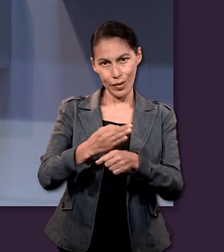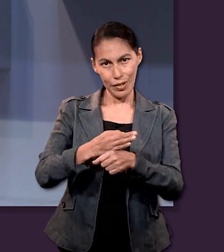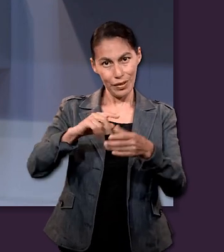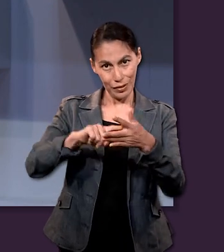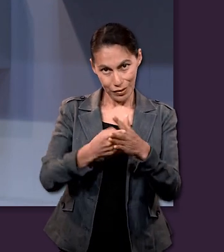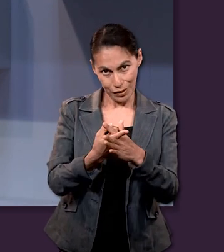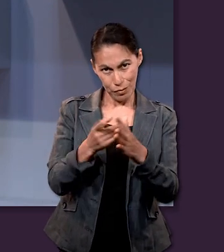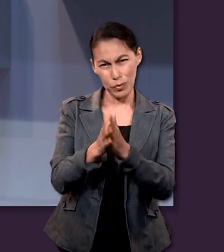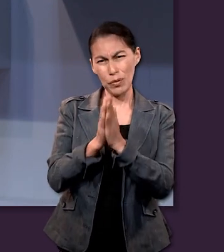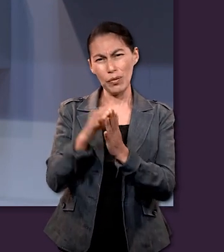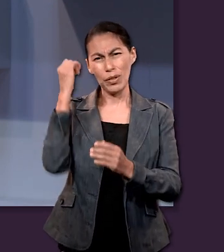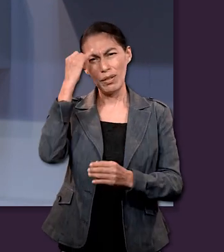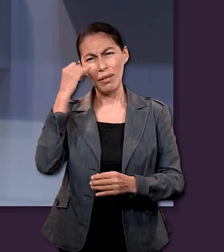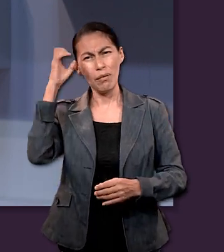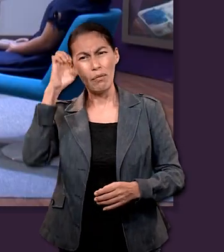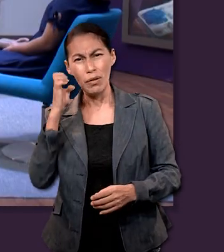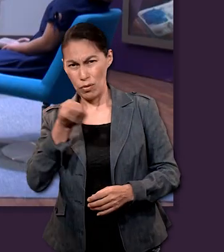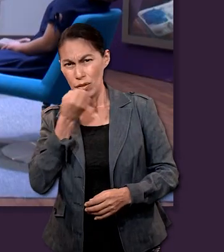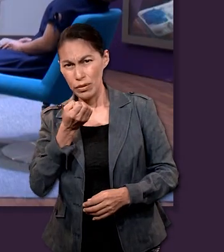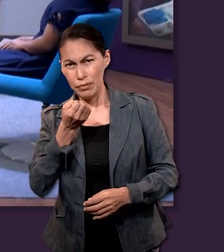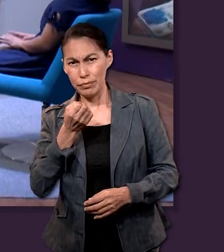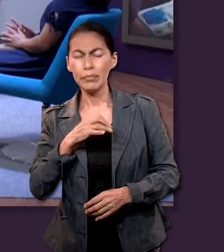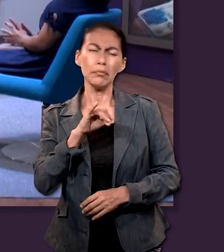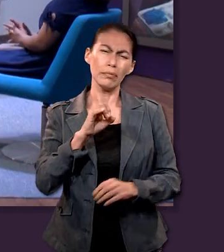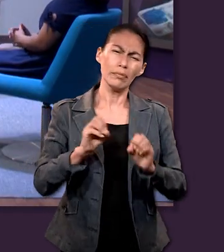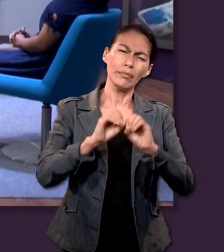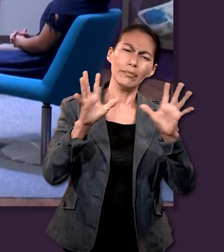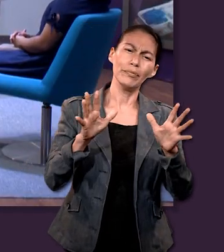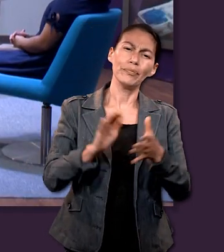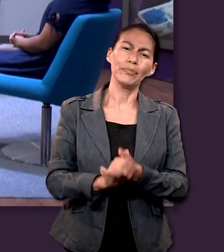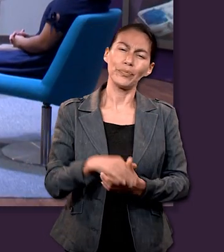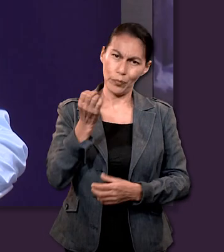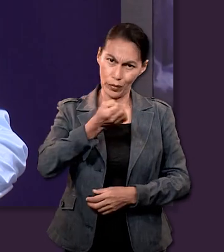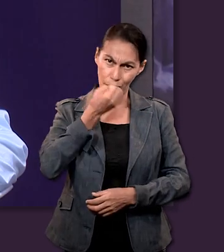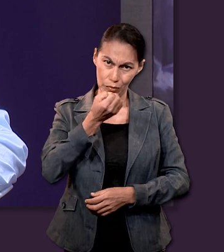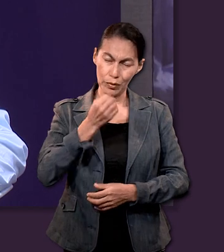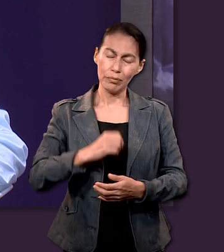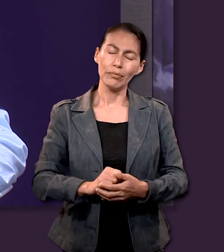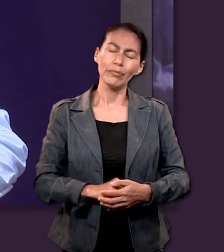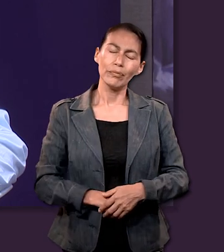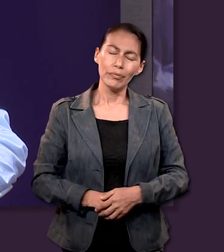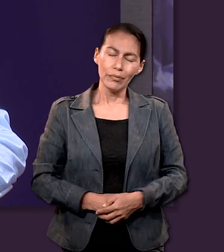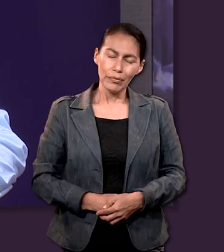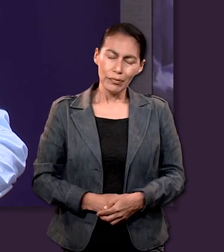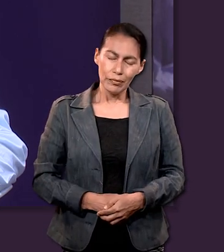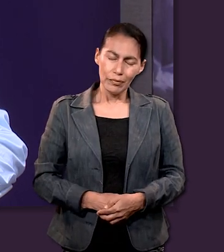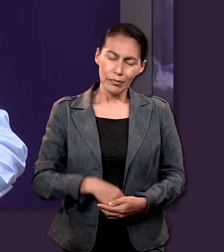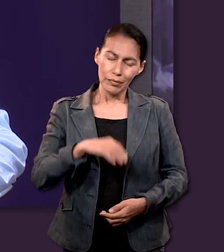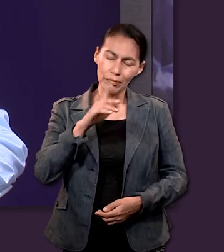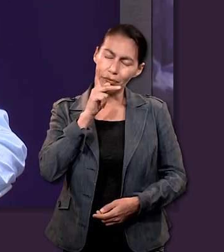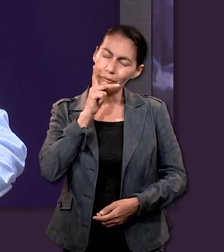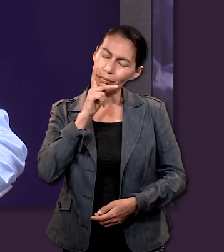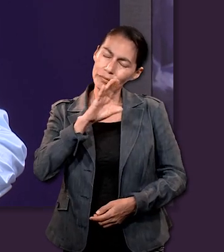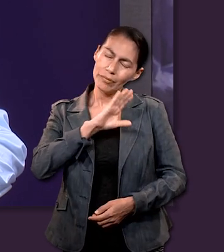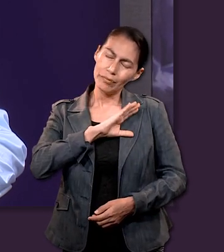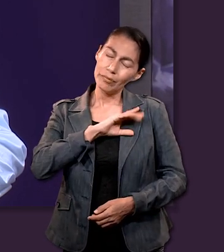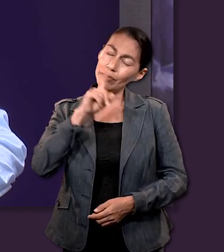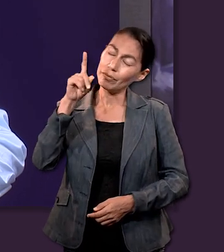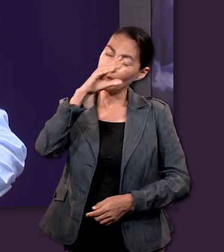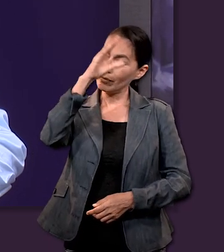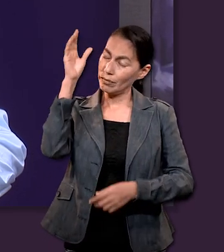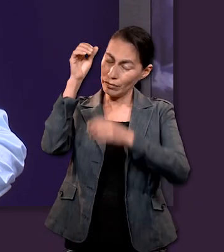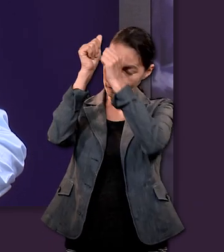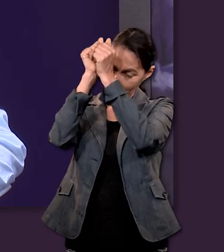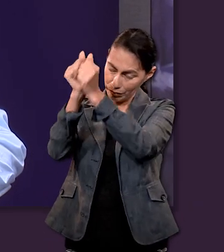comenzar me gustaría que Jaime nos ayudara en oración. Claro que sí. Vamos a orar. Cariñoso Padre que moras en los cielos, gracias